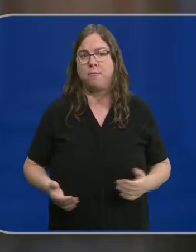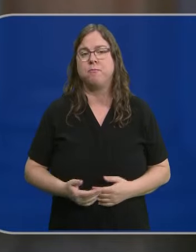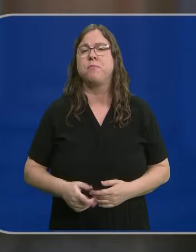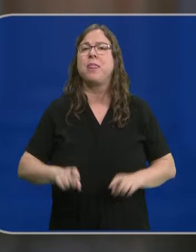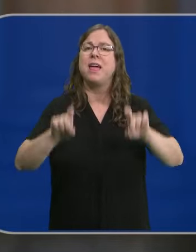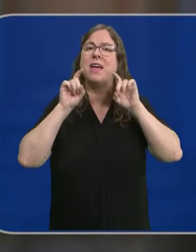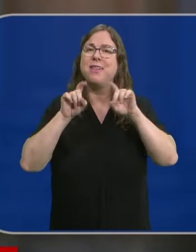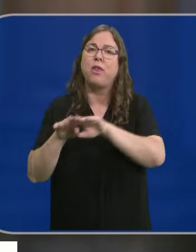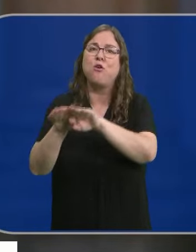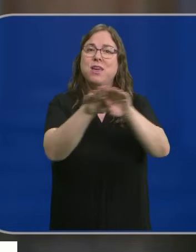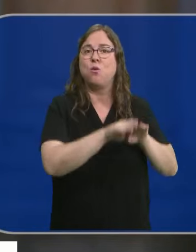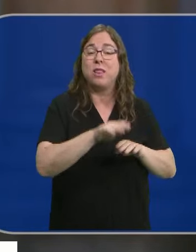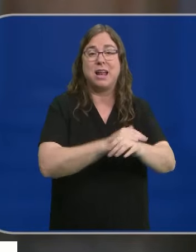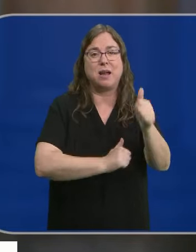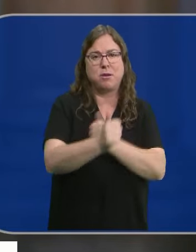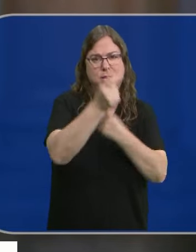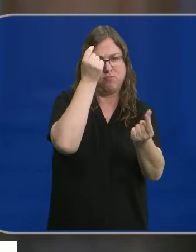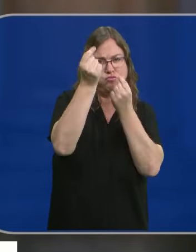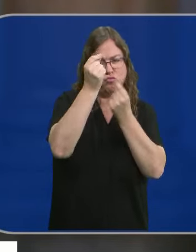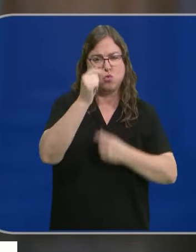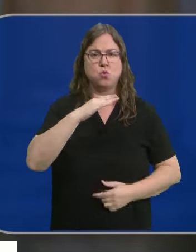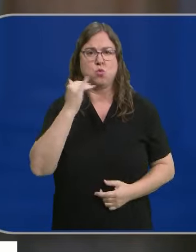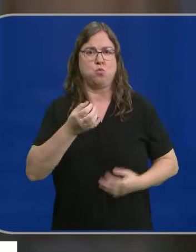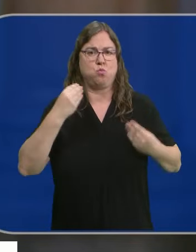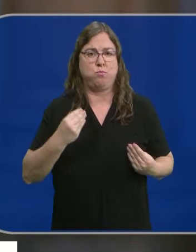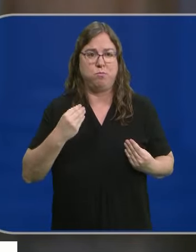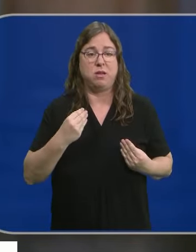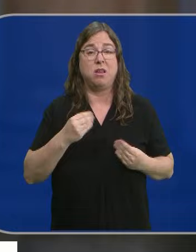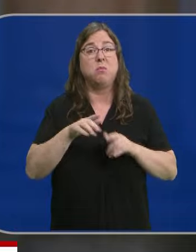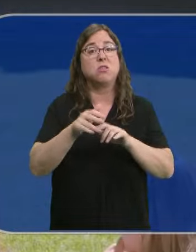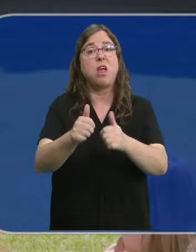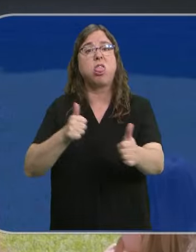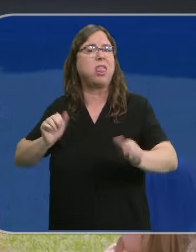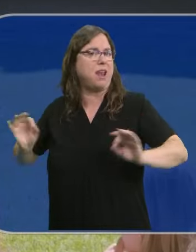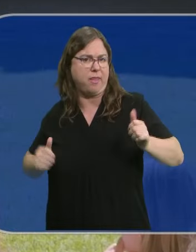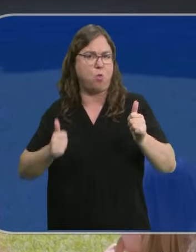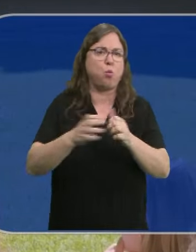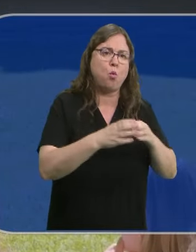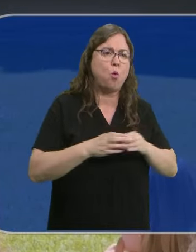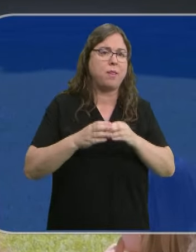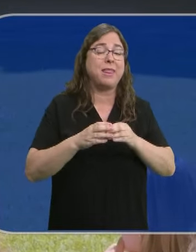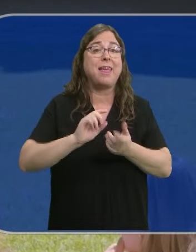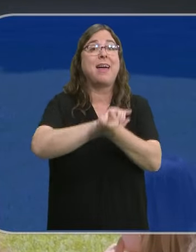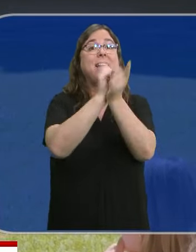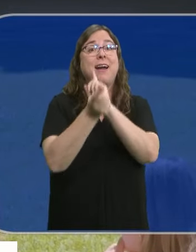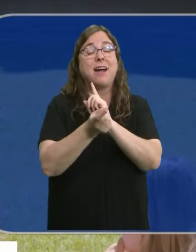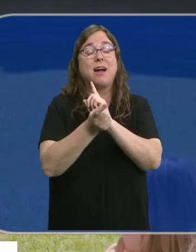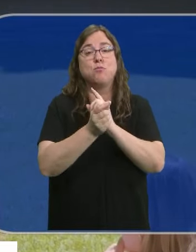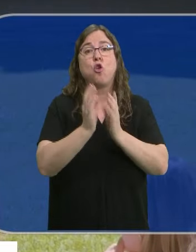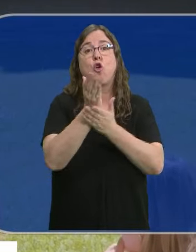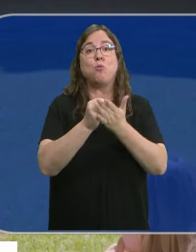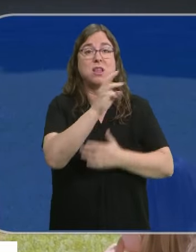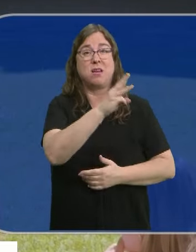Una educación en igualdad que prime el rigor y la excelencia y que no deje a nadie atrás. Un cambio, que las comunidades autónomas del PP